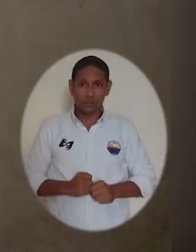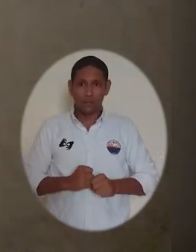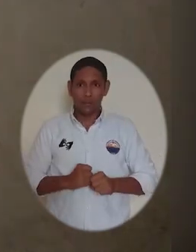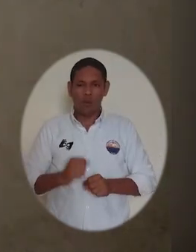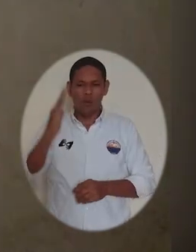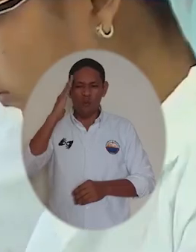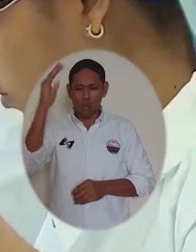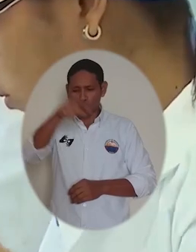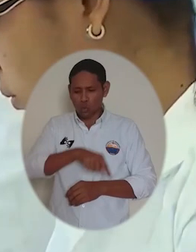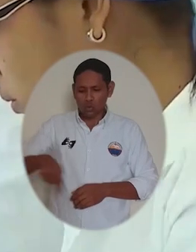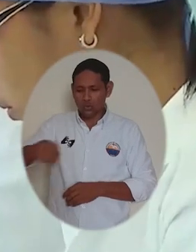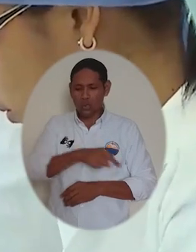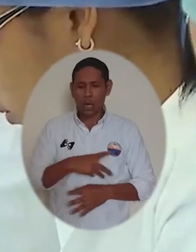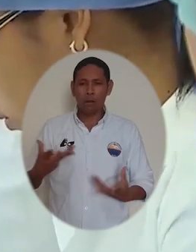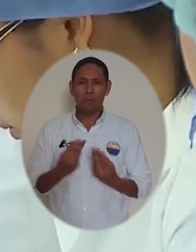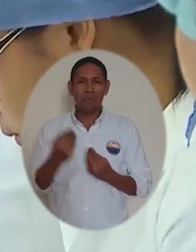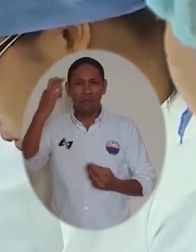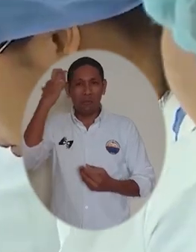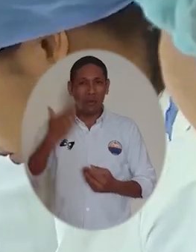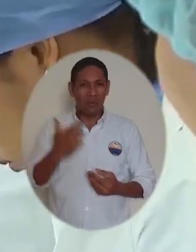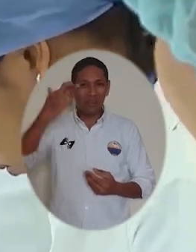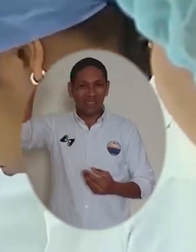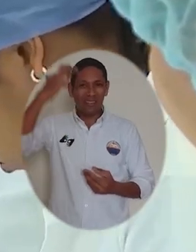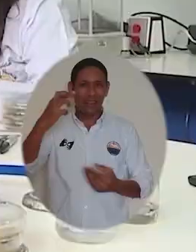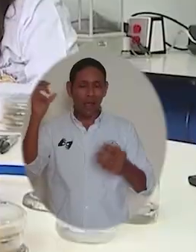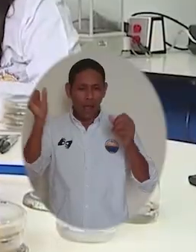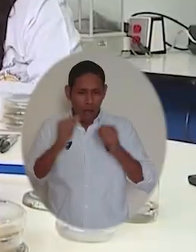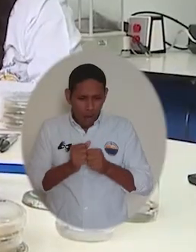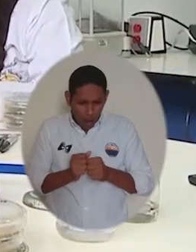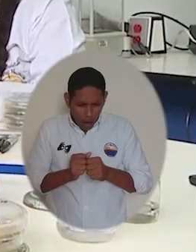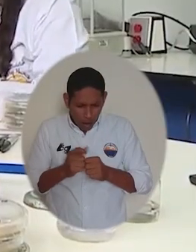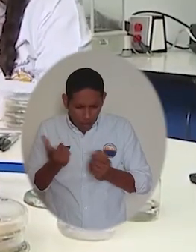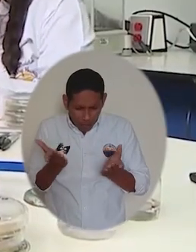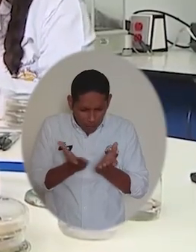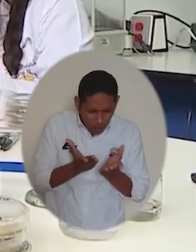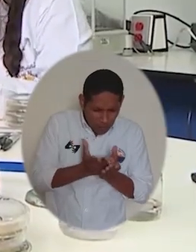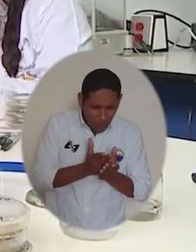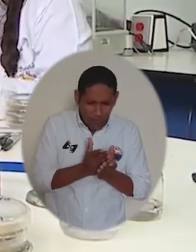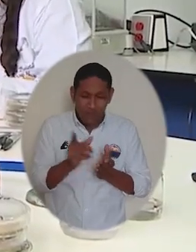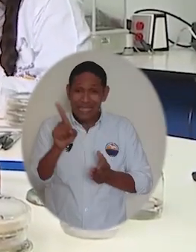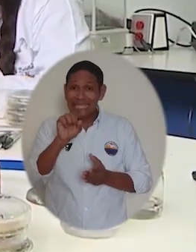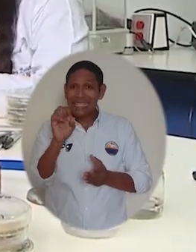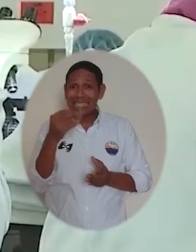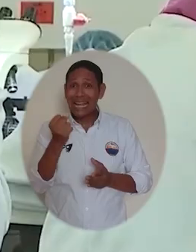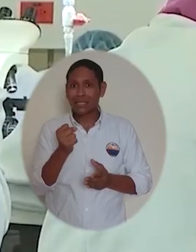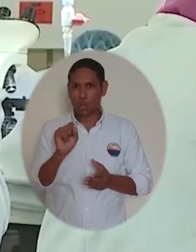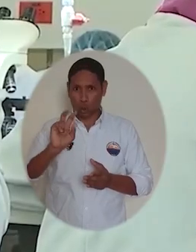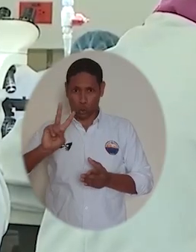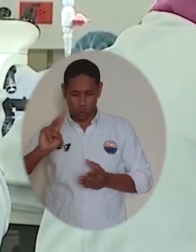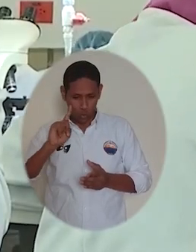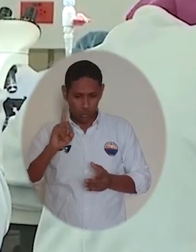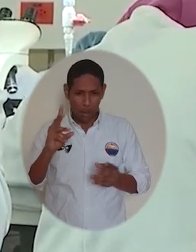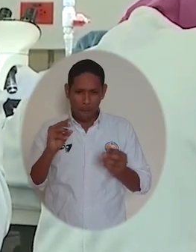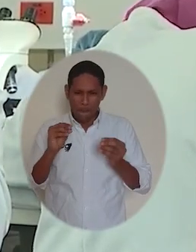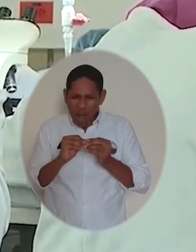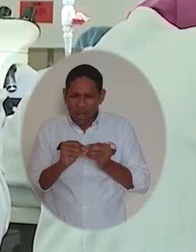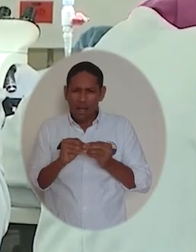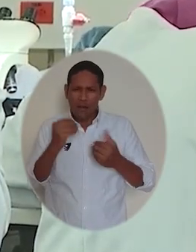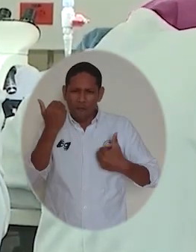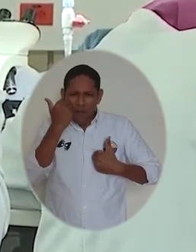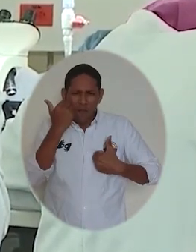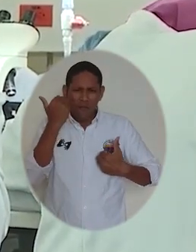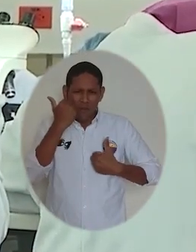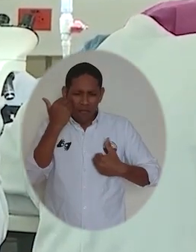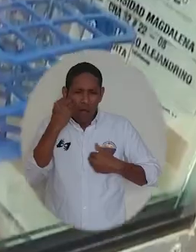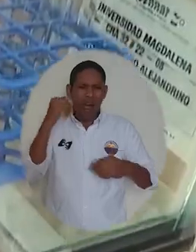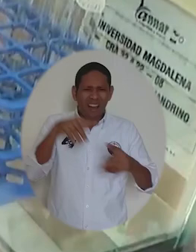beneficiados en esto. Los futuros profesionales tendrán todas las herramientas para estudiar no sólo el nuevo SARS-CoV-2, sino también otros